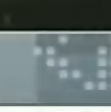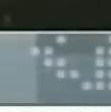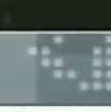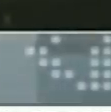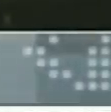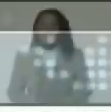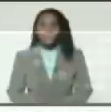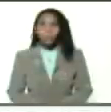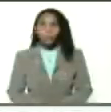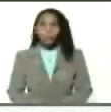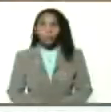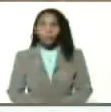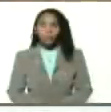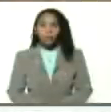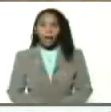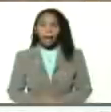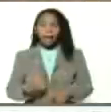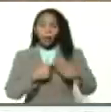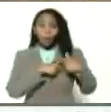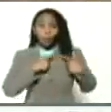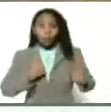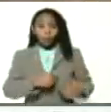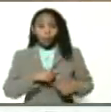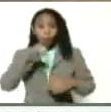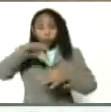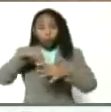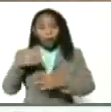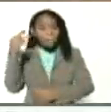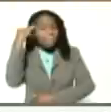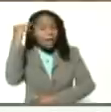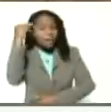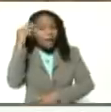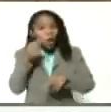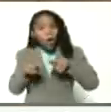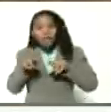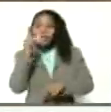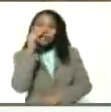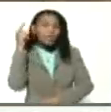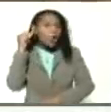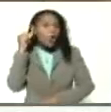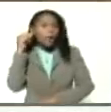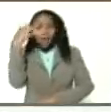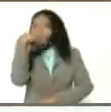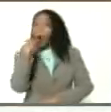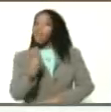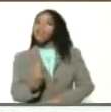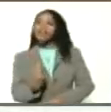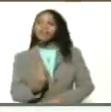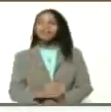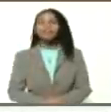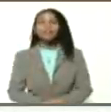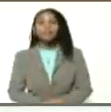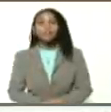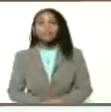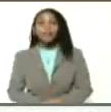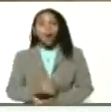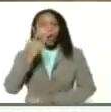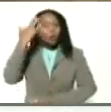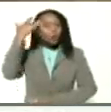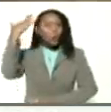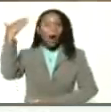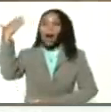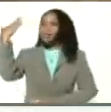sembrando en el corazón, en la mente de nuestros niños, niñas y jóvenes, los sueños